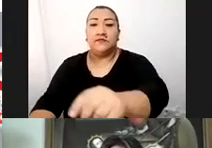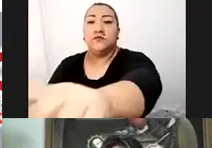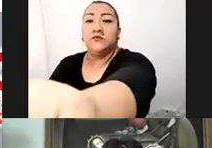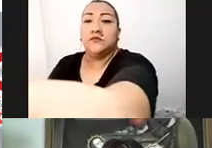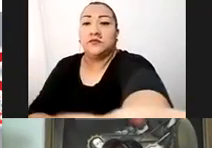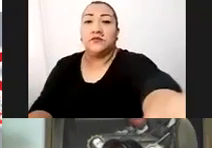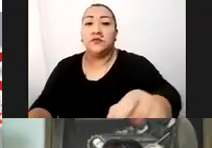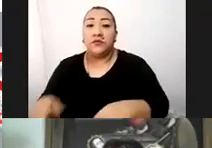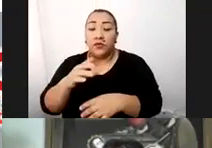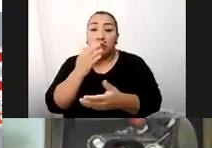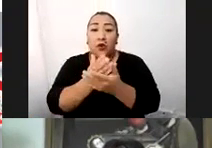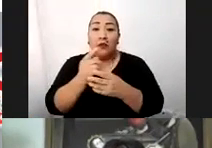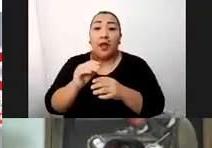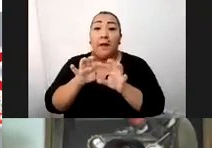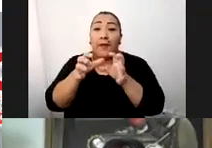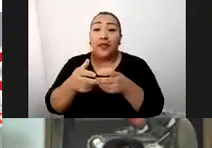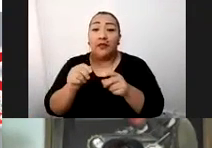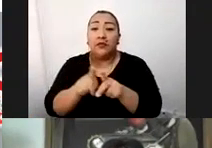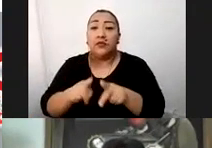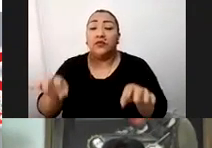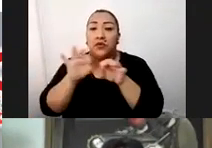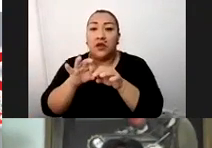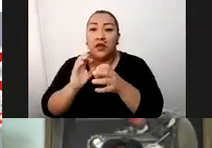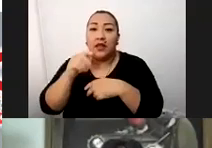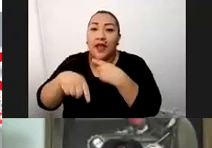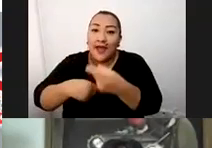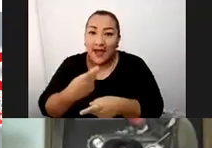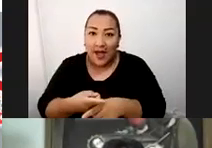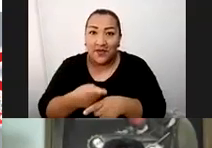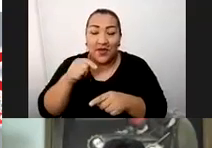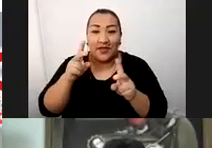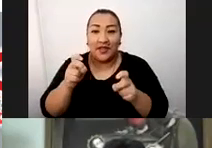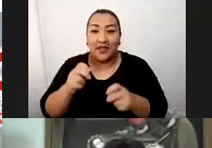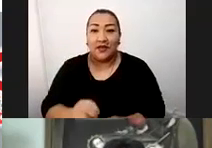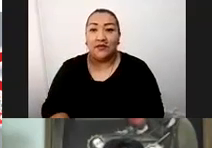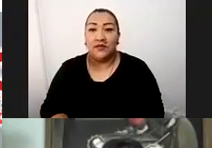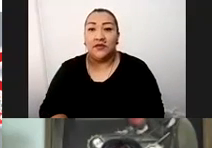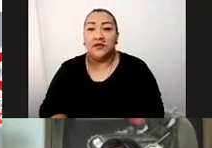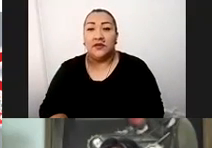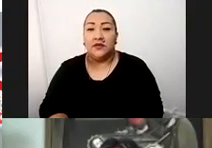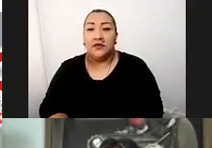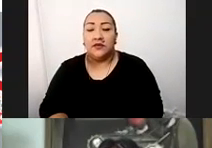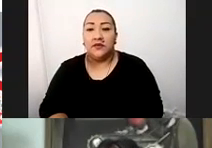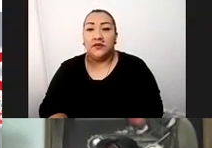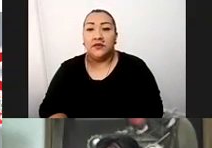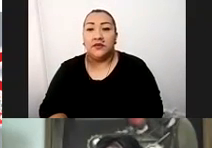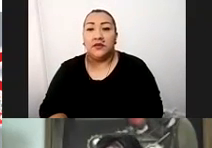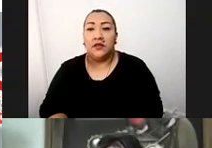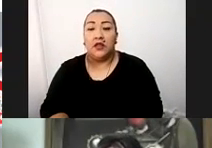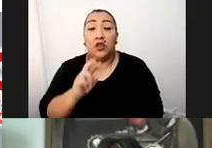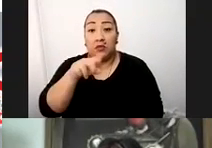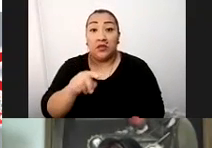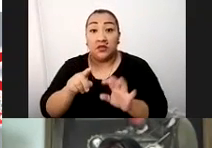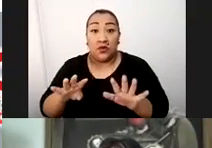reinventarnos y también la oferta turística la hemos tenido que reinventar. Y en este caso, si en 2019 recibimos